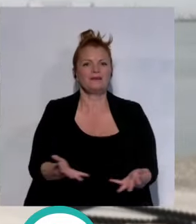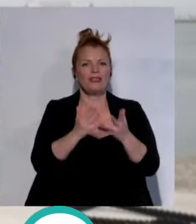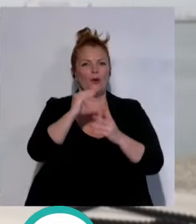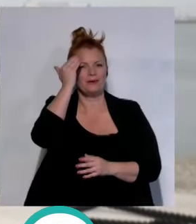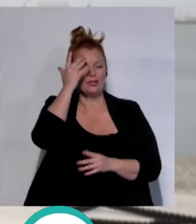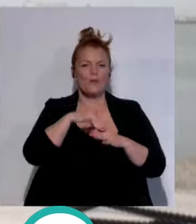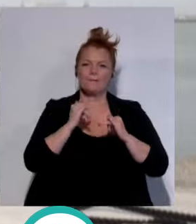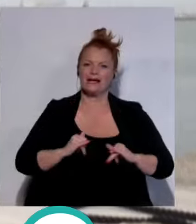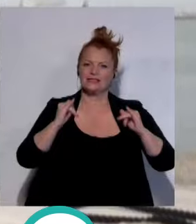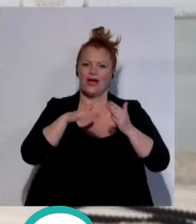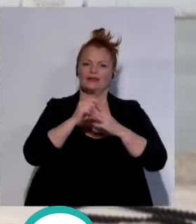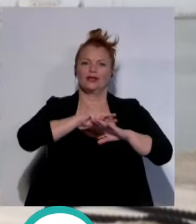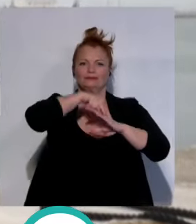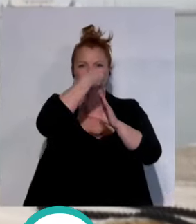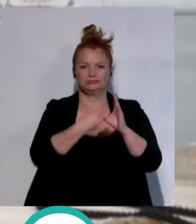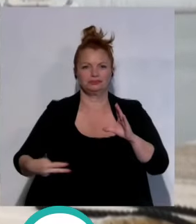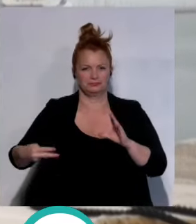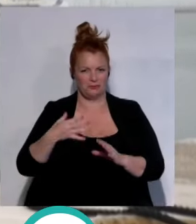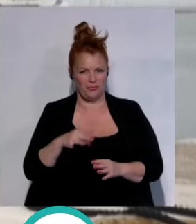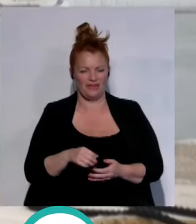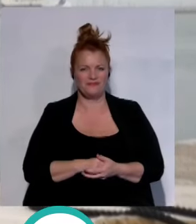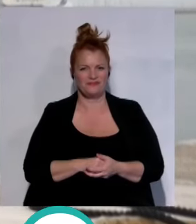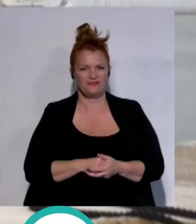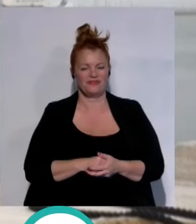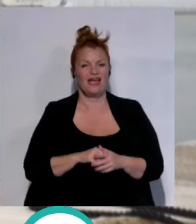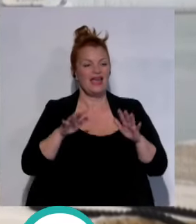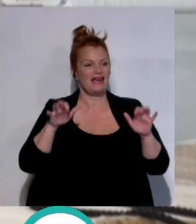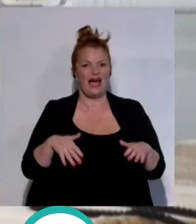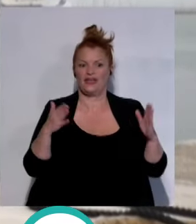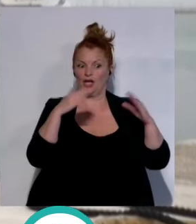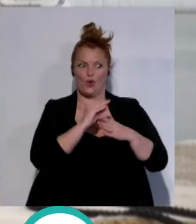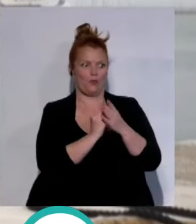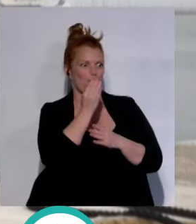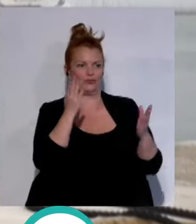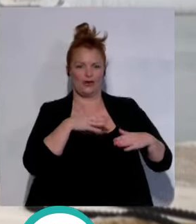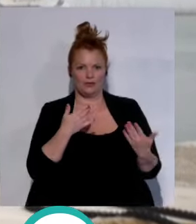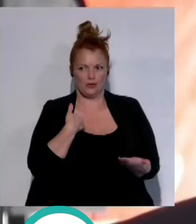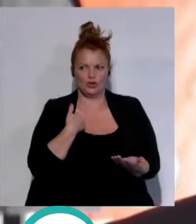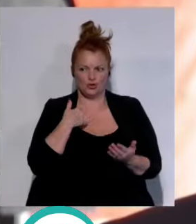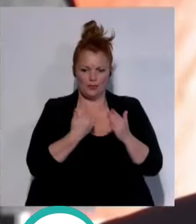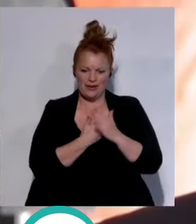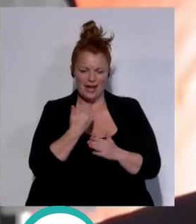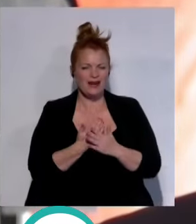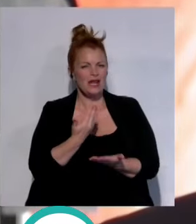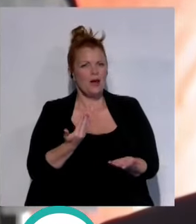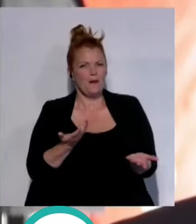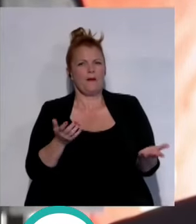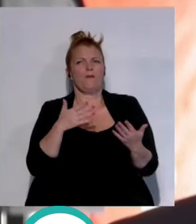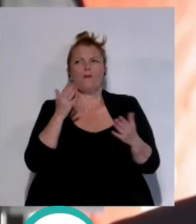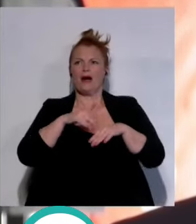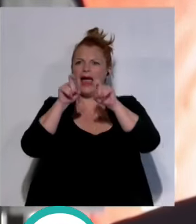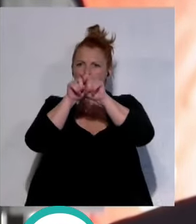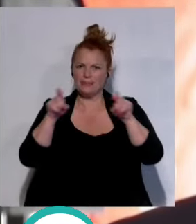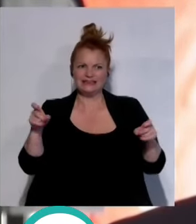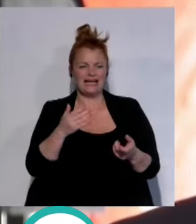paseos con baño incluido en Cádiz no hay un producto de este tipo no existe es una pregunta que yo me hago todas las mañanas y digo bueno porque a ninguna empresa